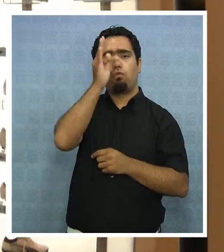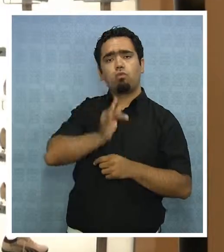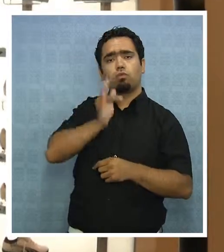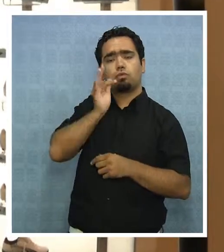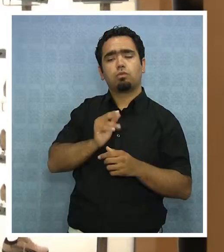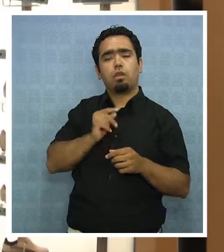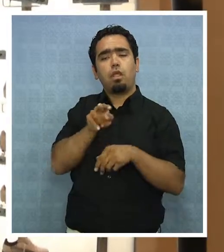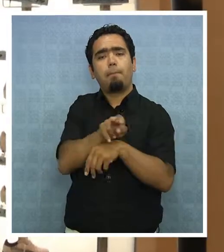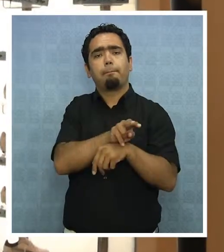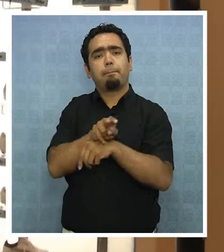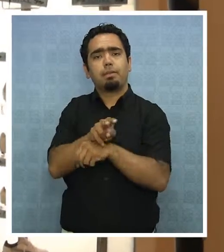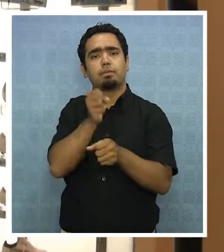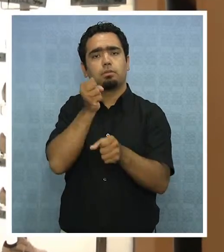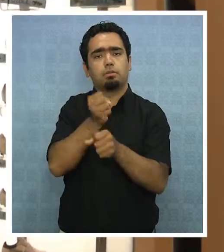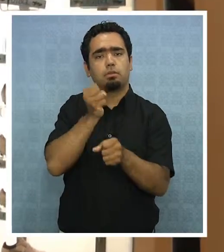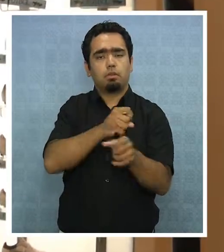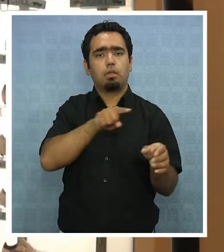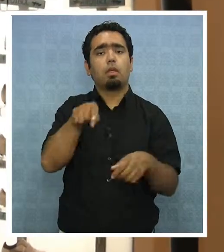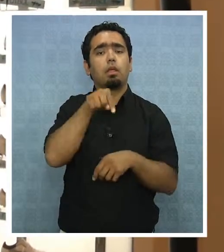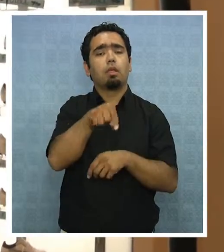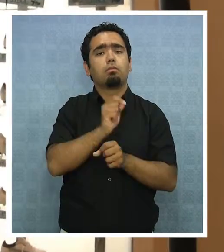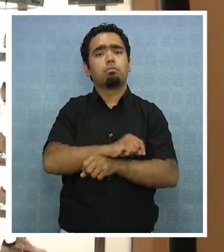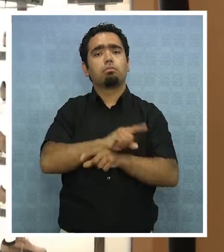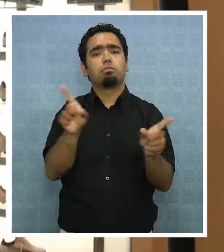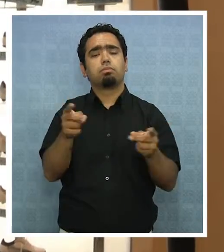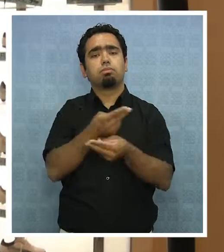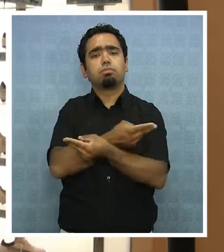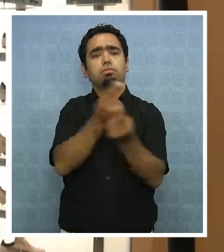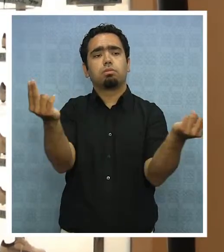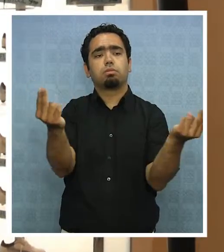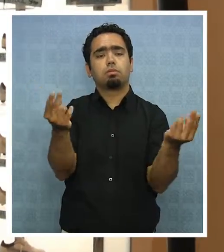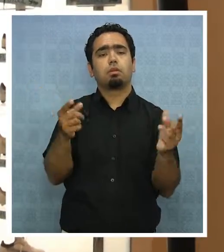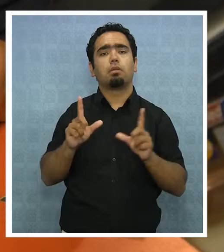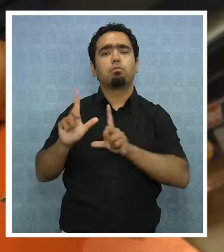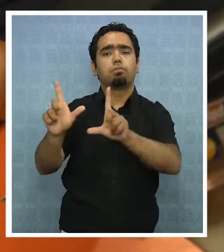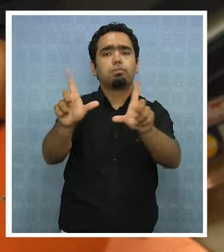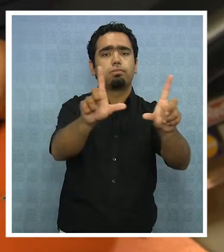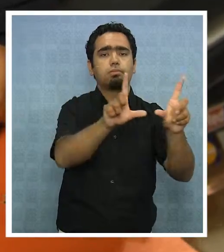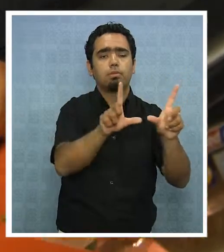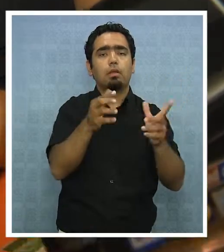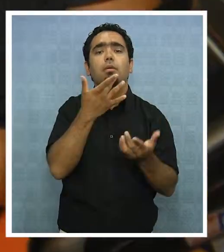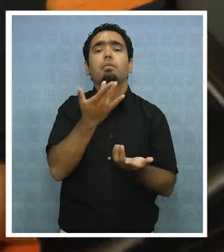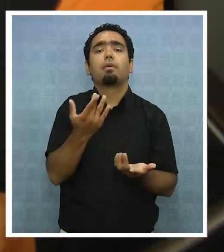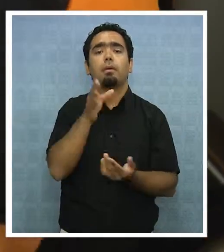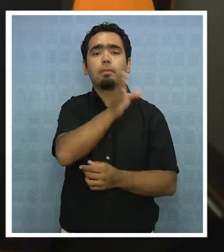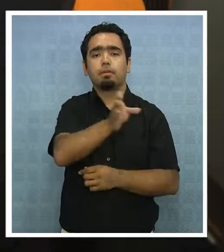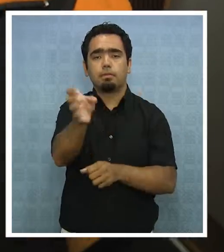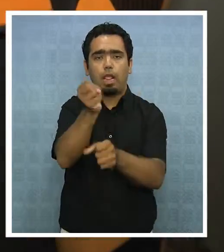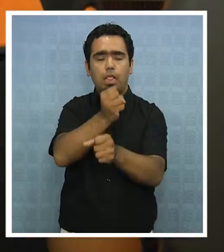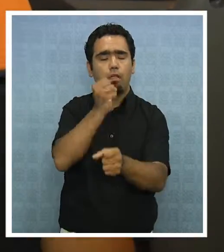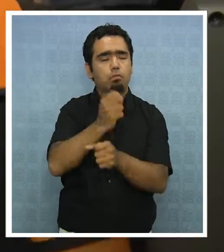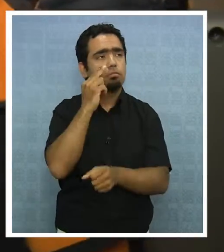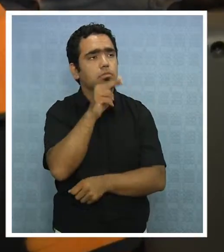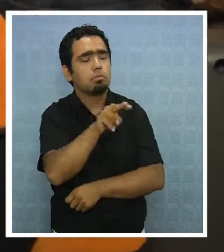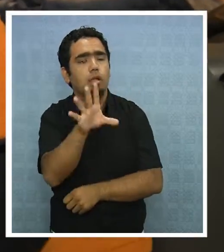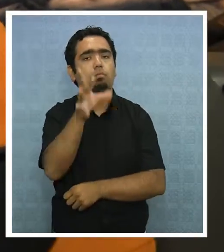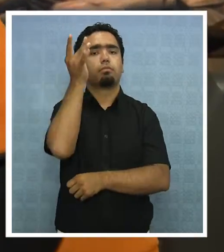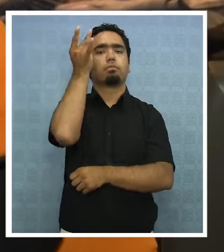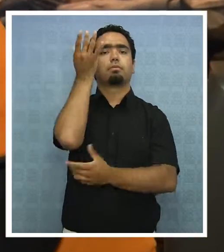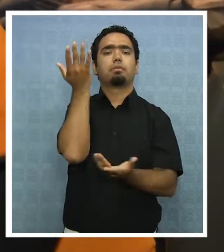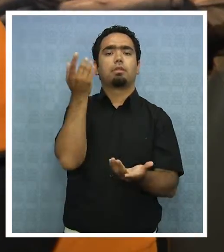Trabajo. Pero la idea es difundir estas materias que son de mucha importancia, por lo tanto son los trabajadores quienes deben